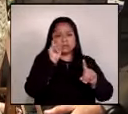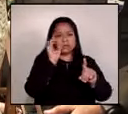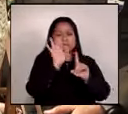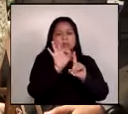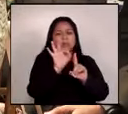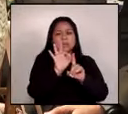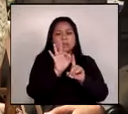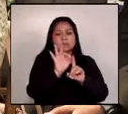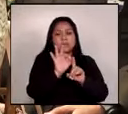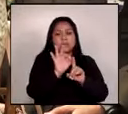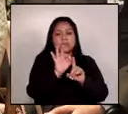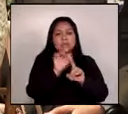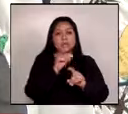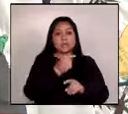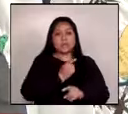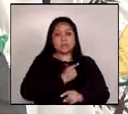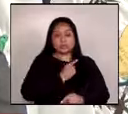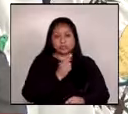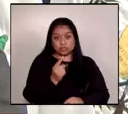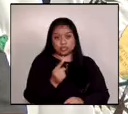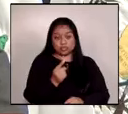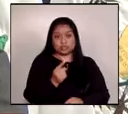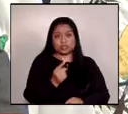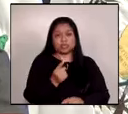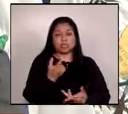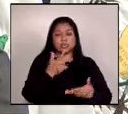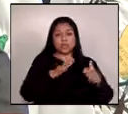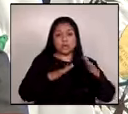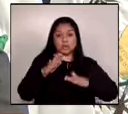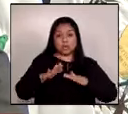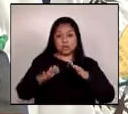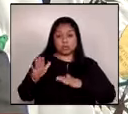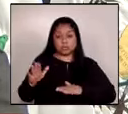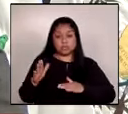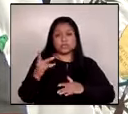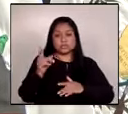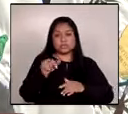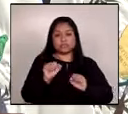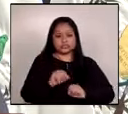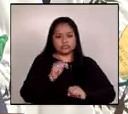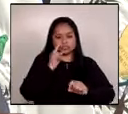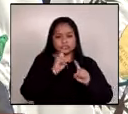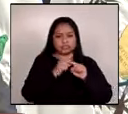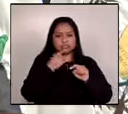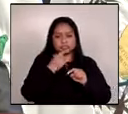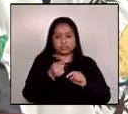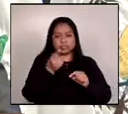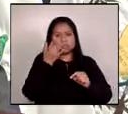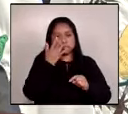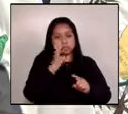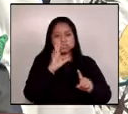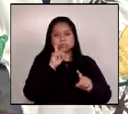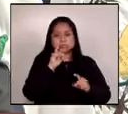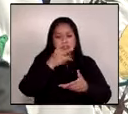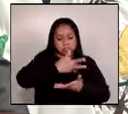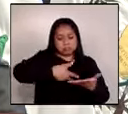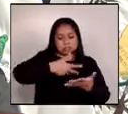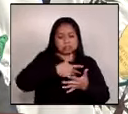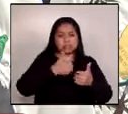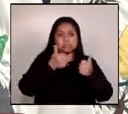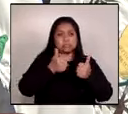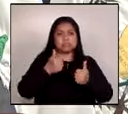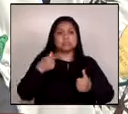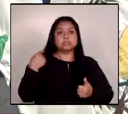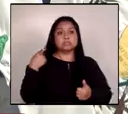que son la condición de que se opere siempre con el bien común como nuestro